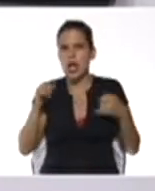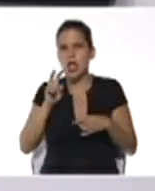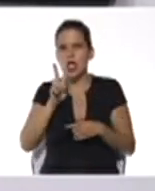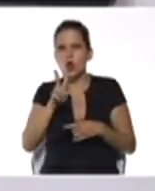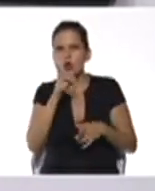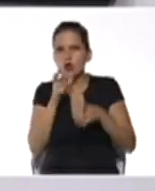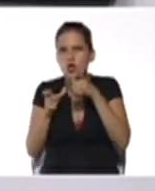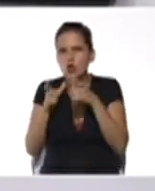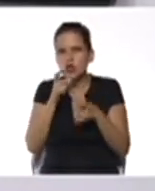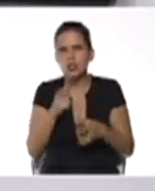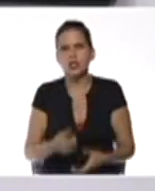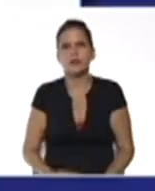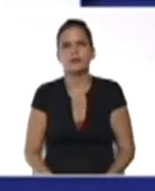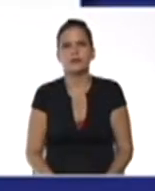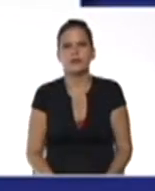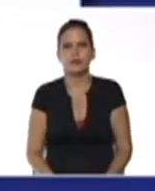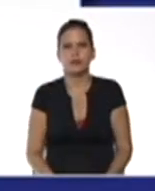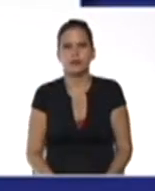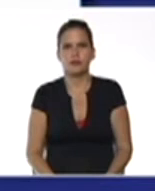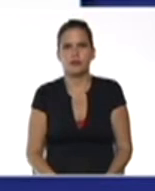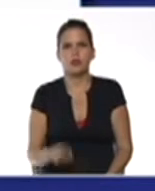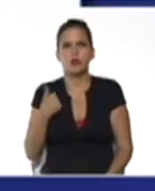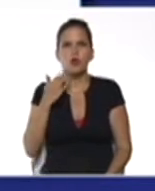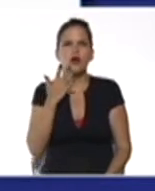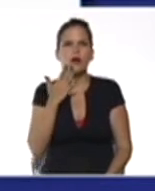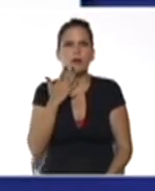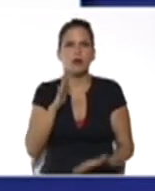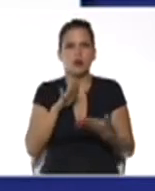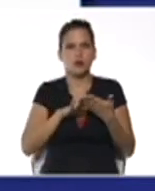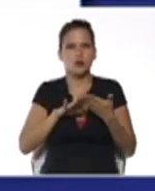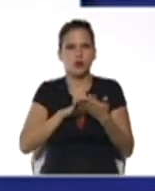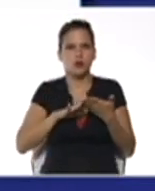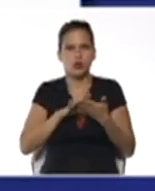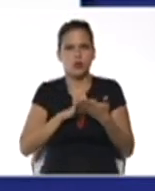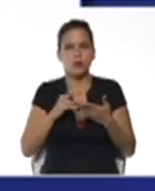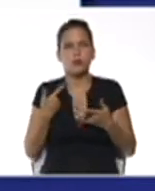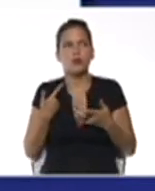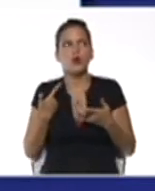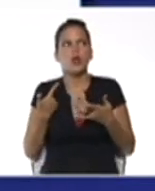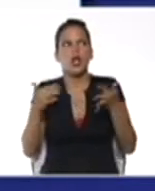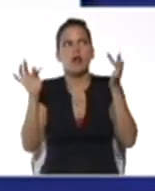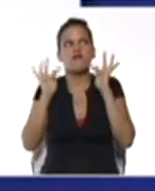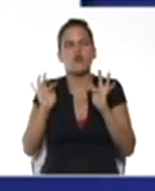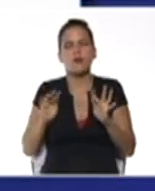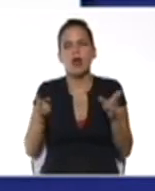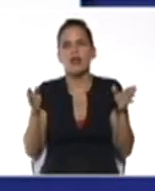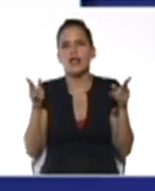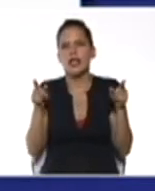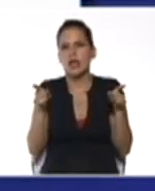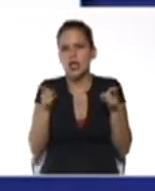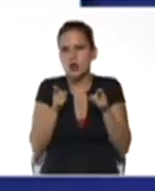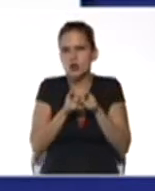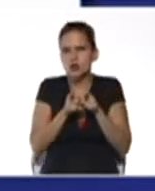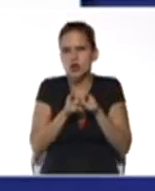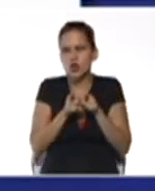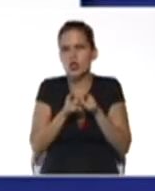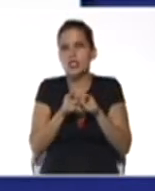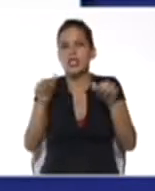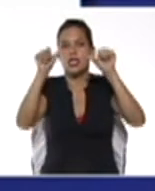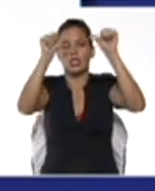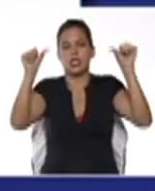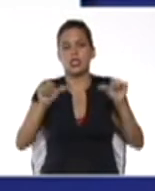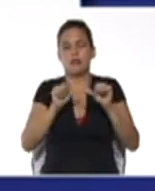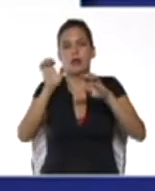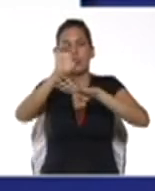tenemos un ejemplo de resolución por el método de reducción del sistema de ecuaciones, en el que